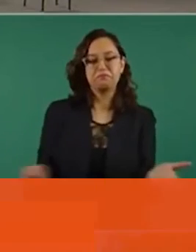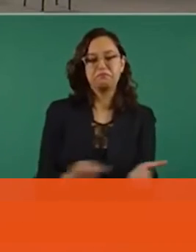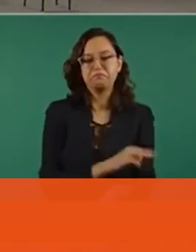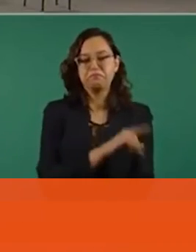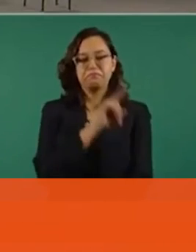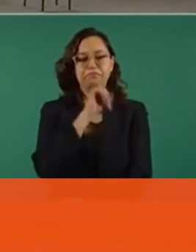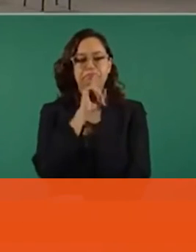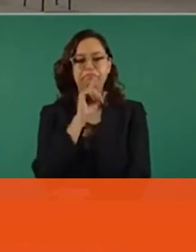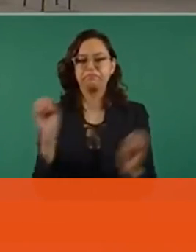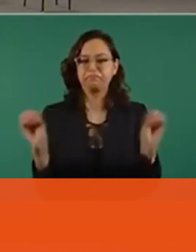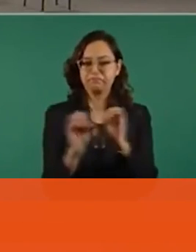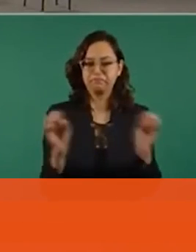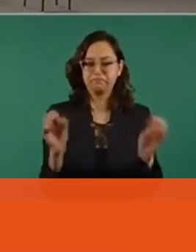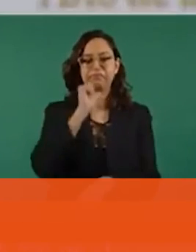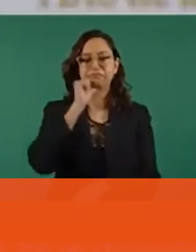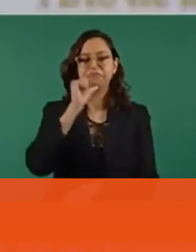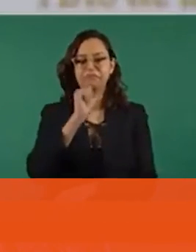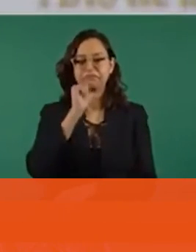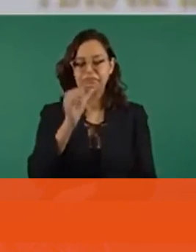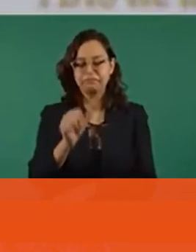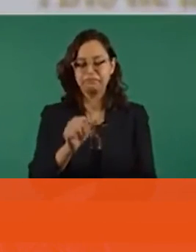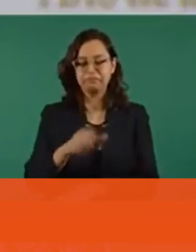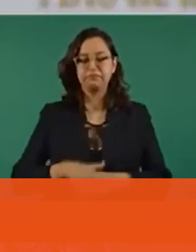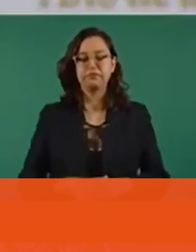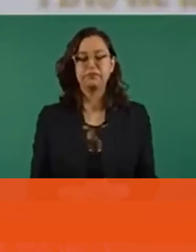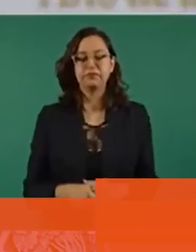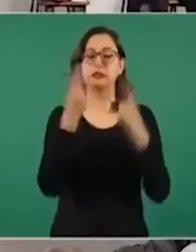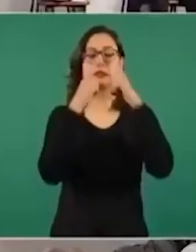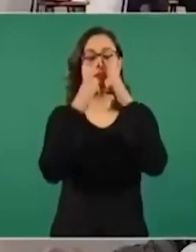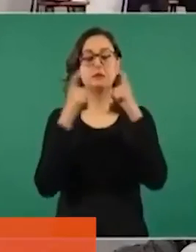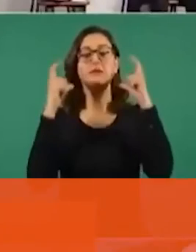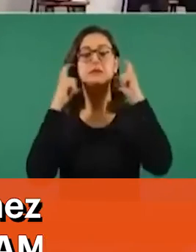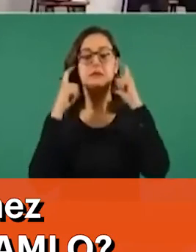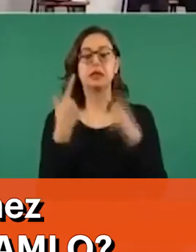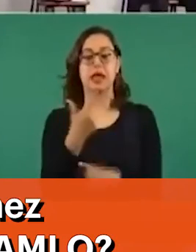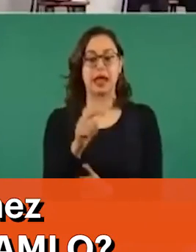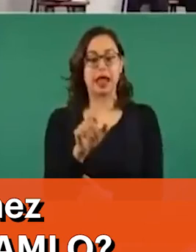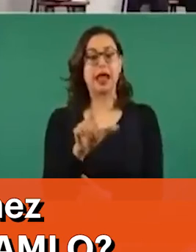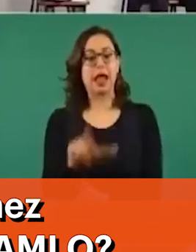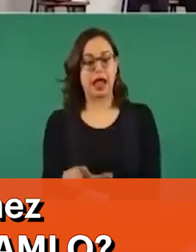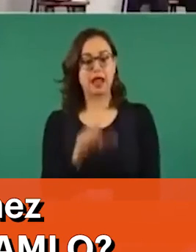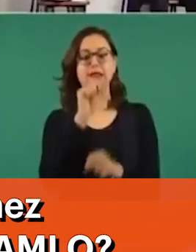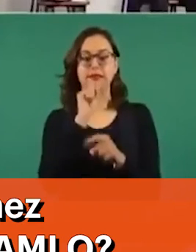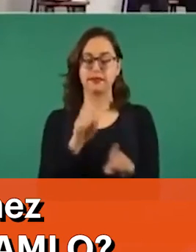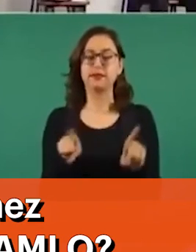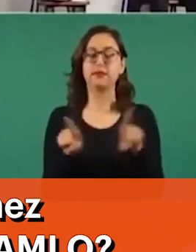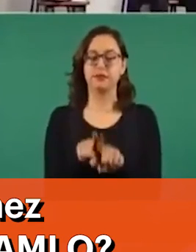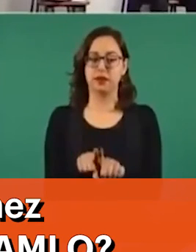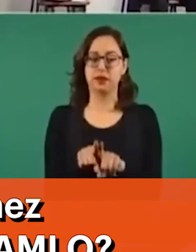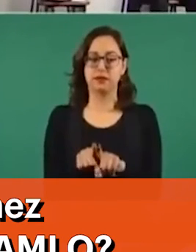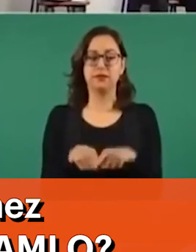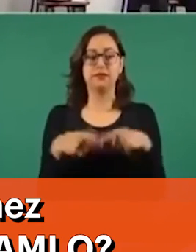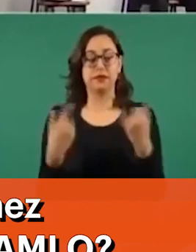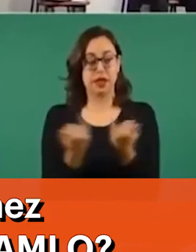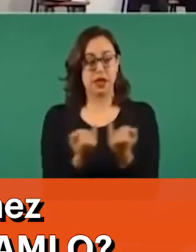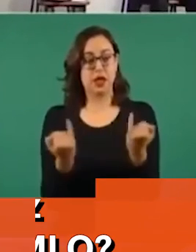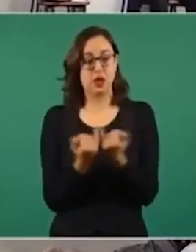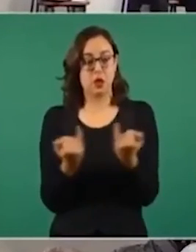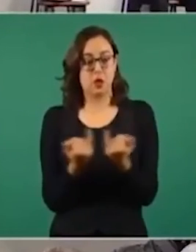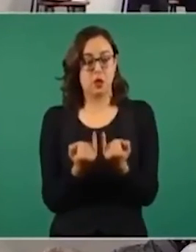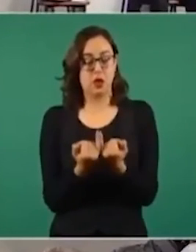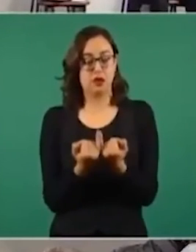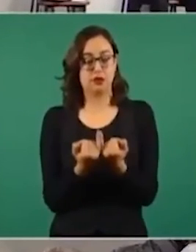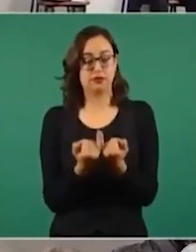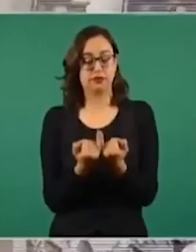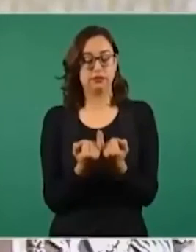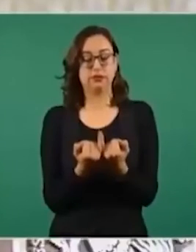los padres de familia en el regreso a las clases presenciales. Y por otro lado también el que nos lleven a cabo